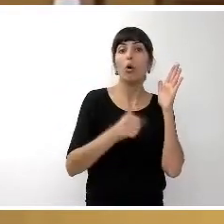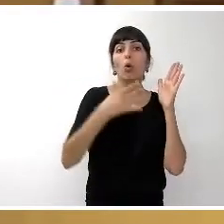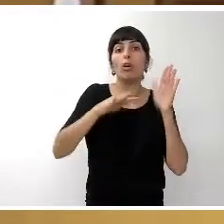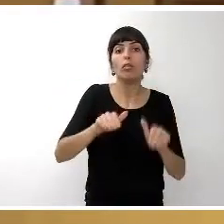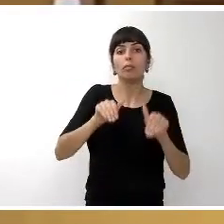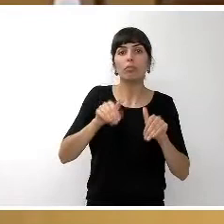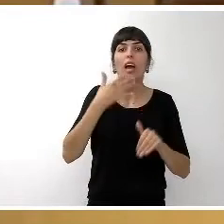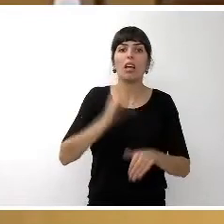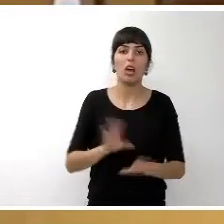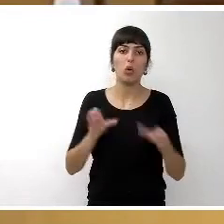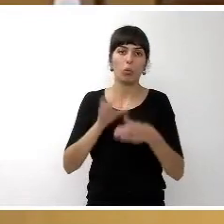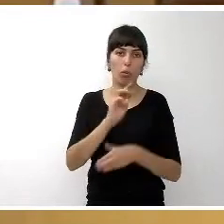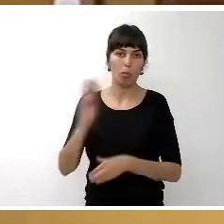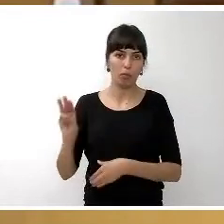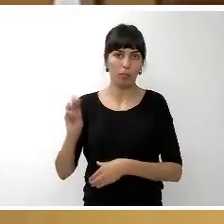5 votos.